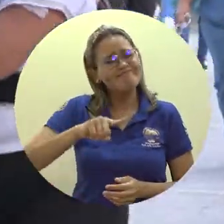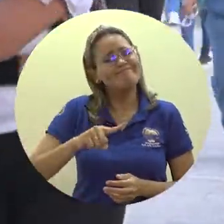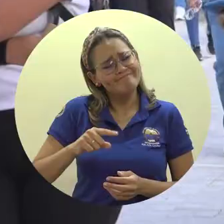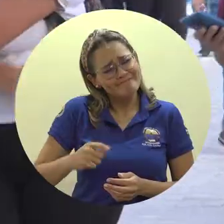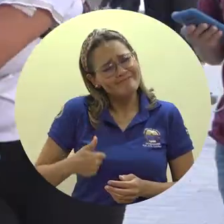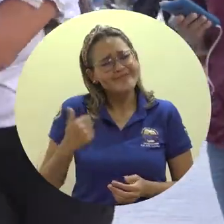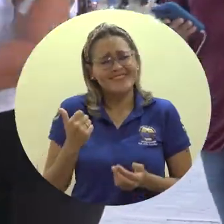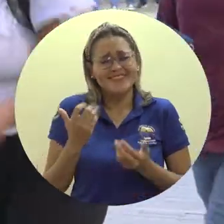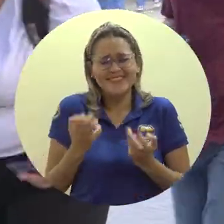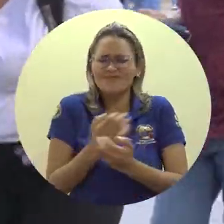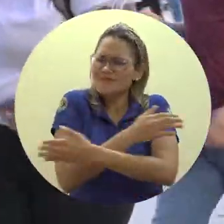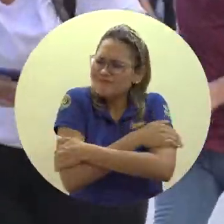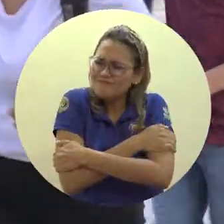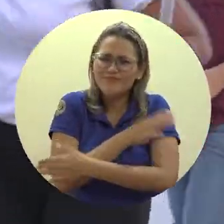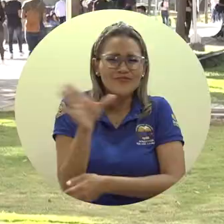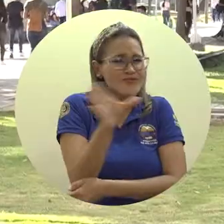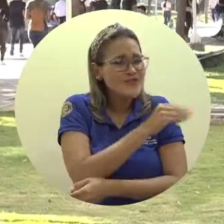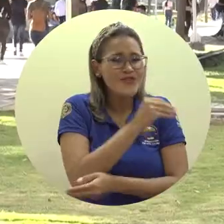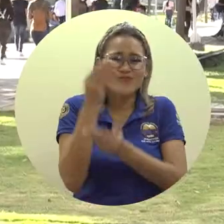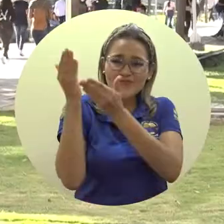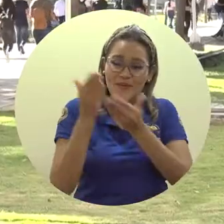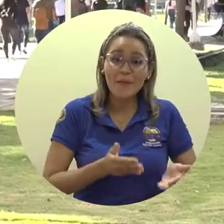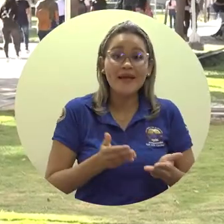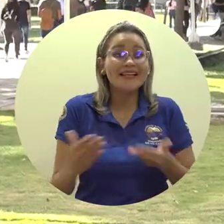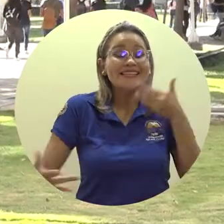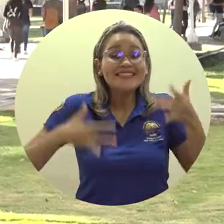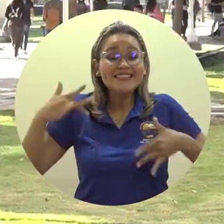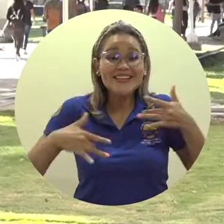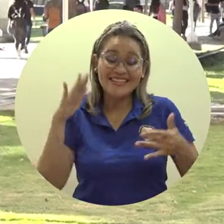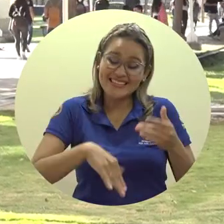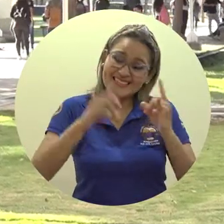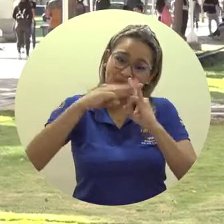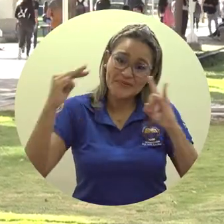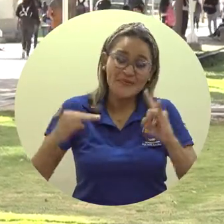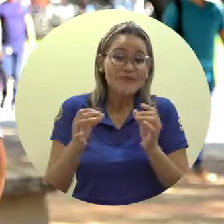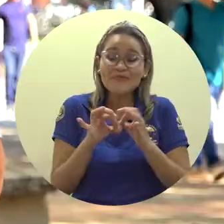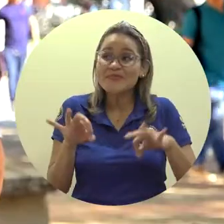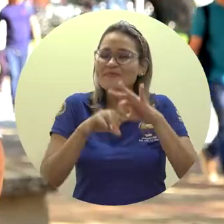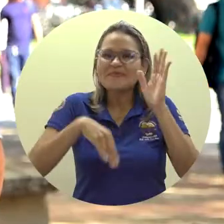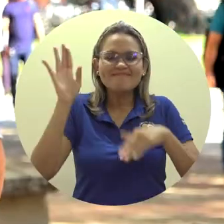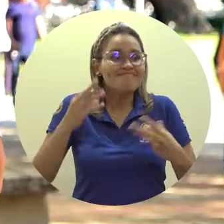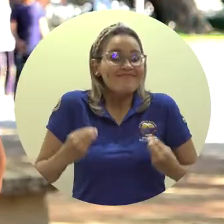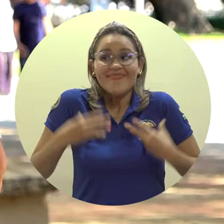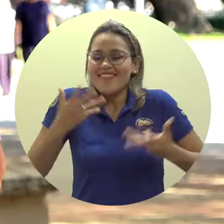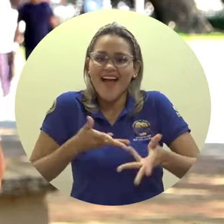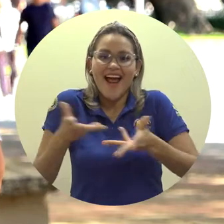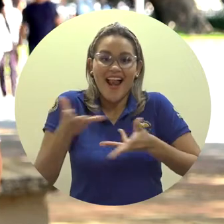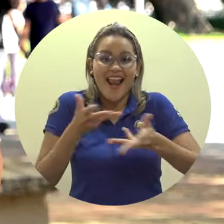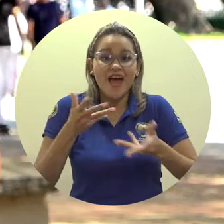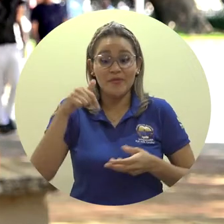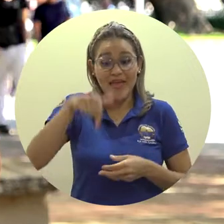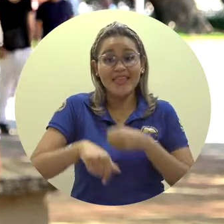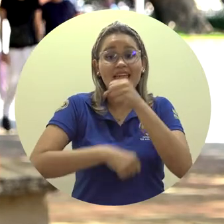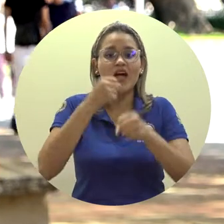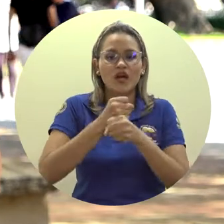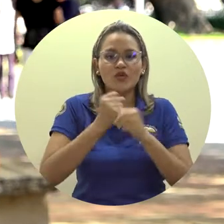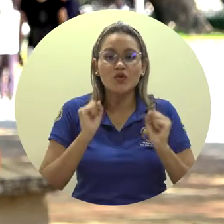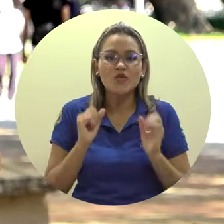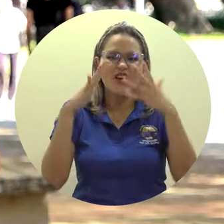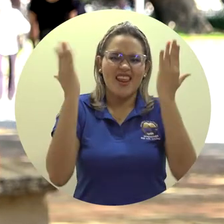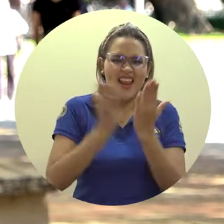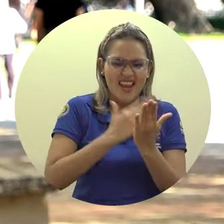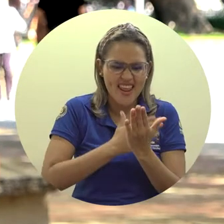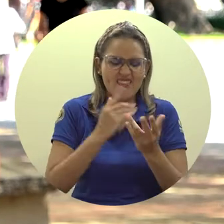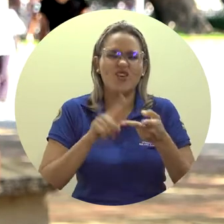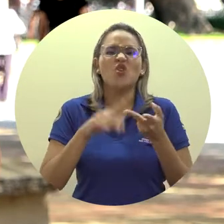nuevamente un abrazo fraterno de bienvenida, decirles disfruten la universidad, vívanla intensamente. Este año tendremos la Feria del Libro, la